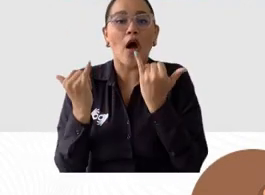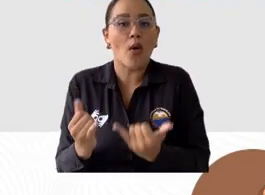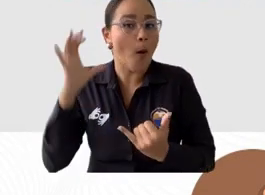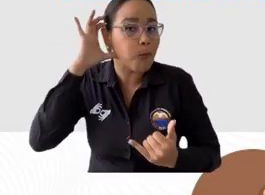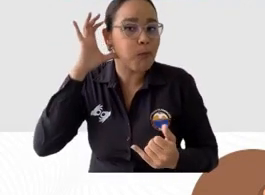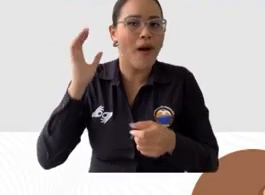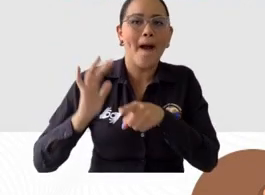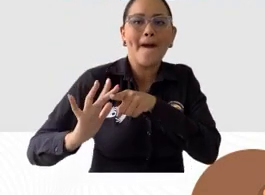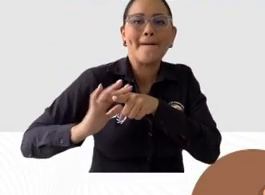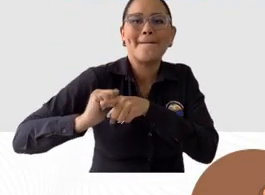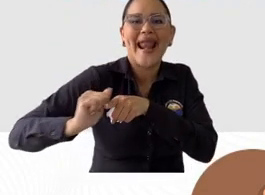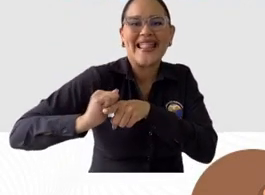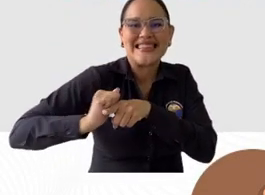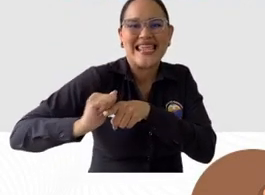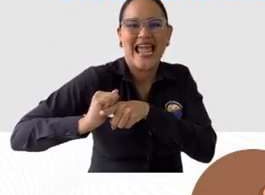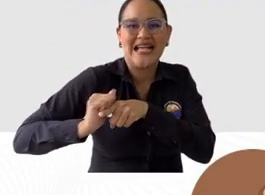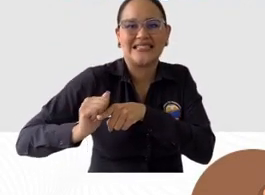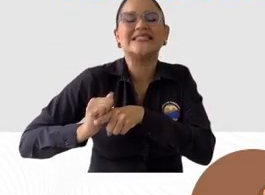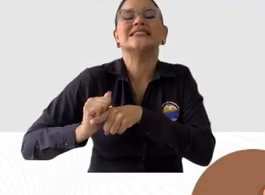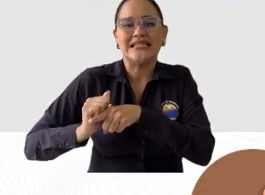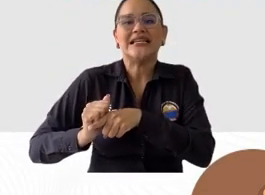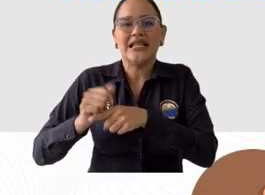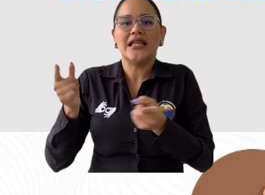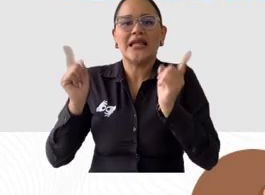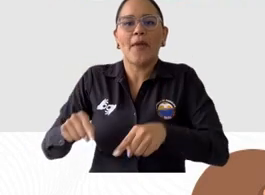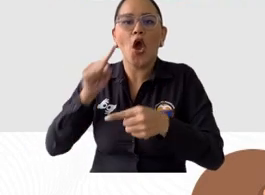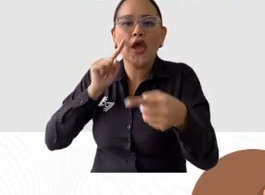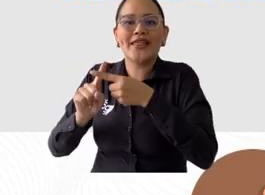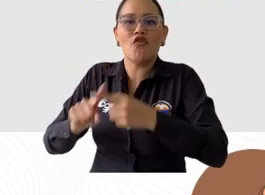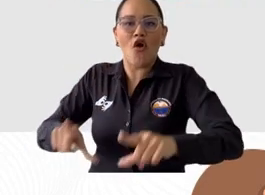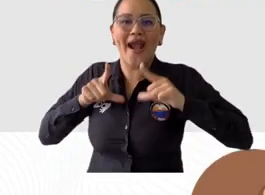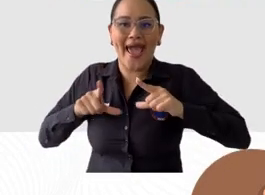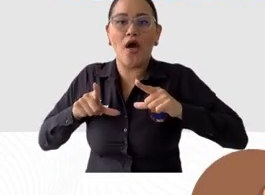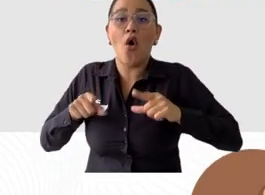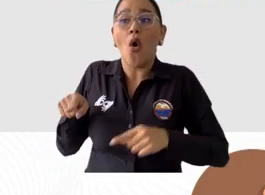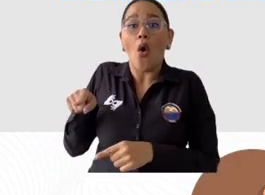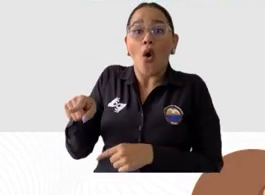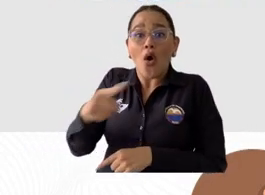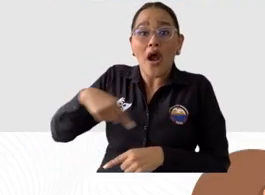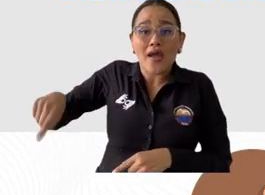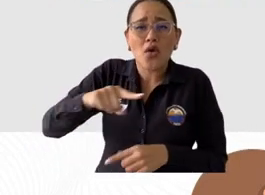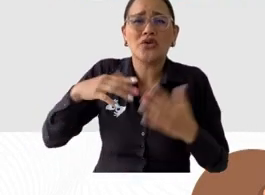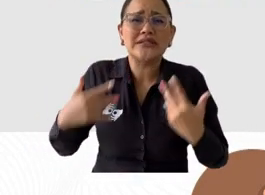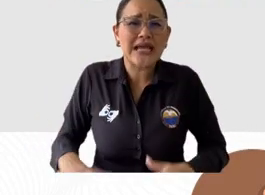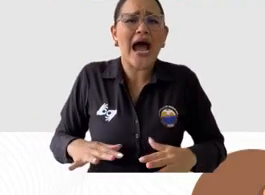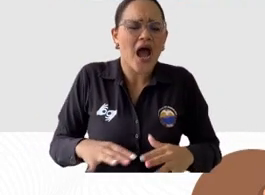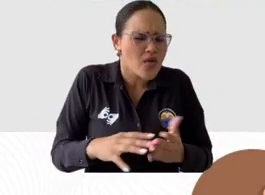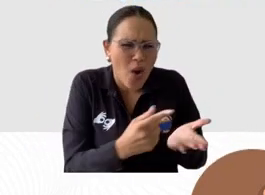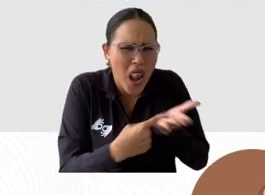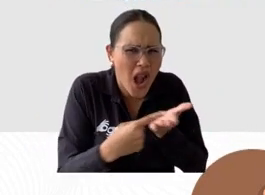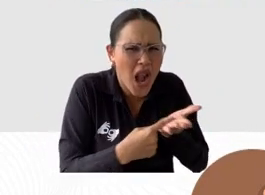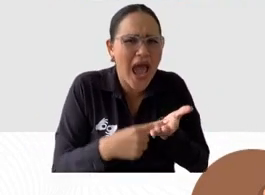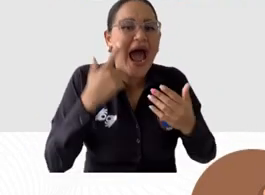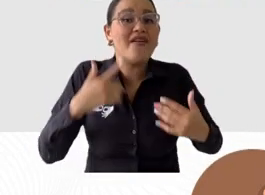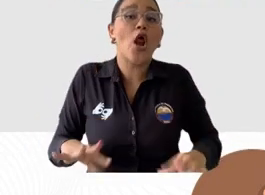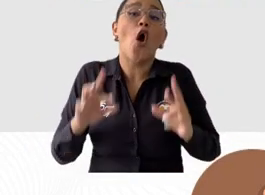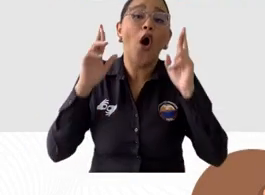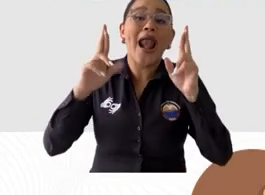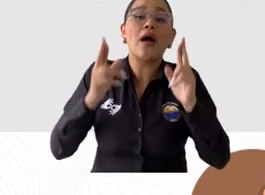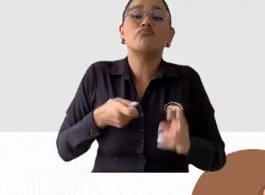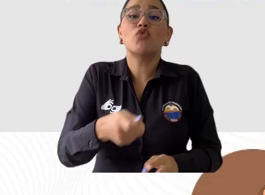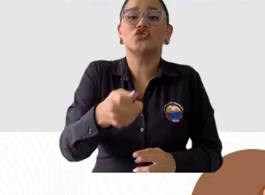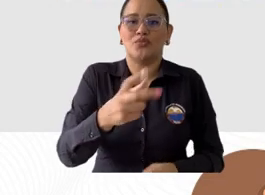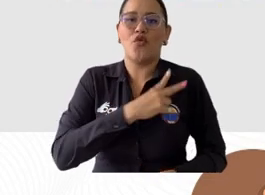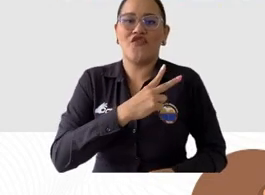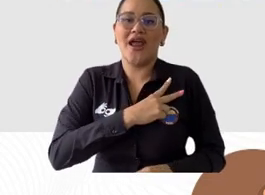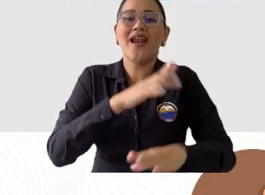la radicamos el día viernes y esperamos que esta semana se apruebe para darle una alternativa precisamente a esos jóvenes. El resto son